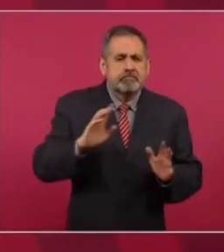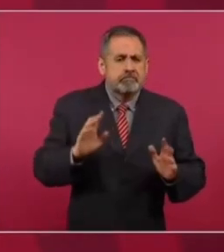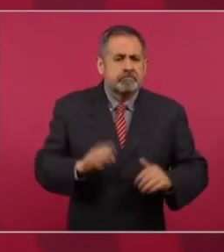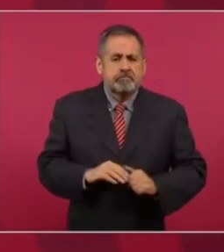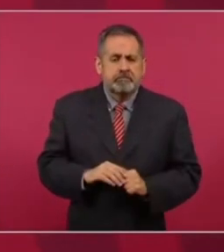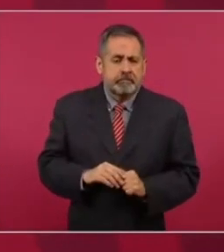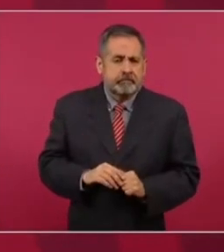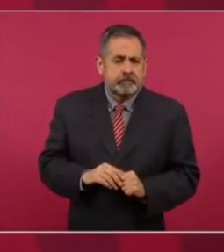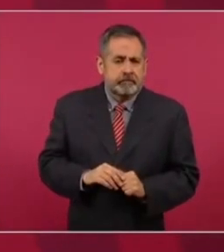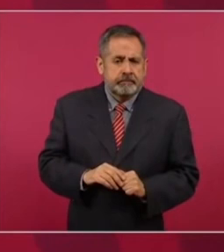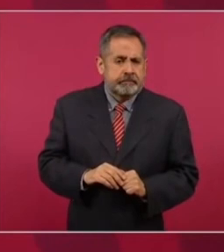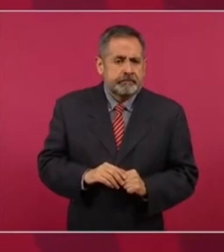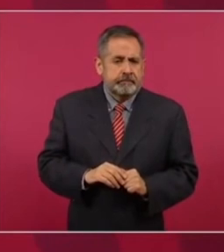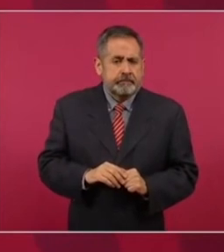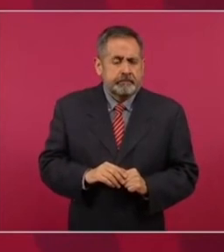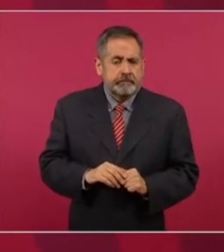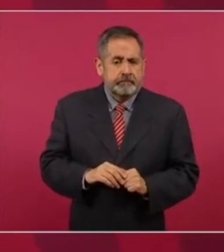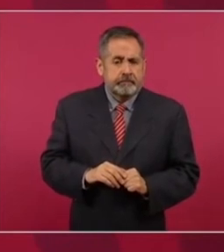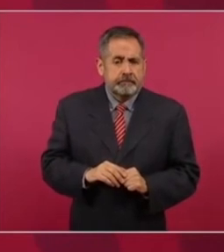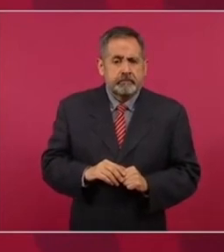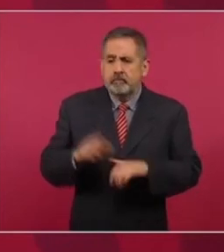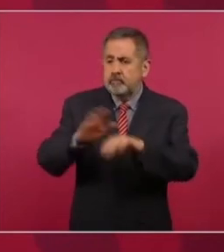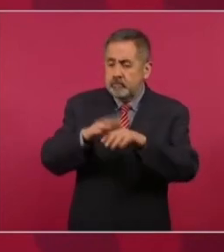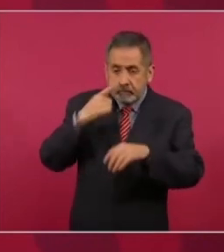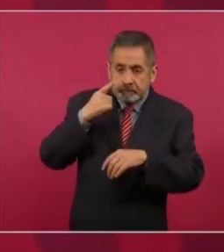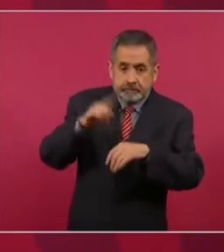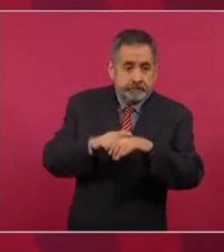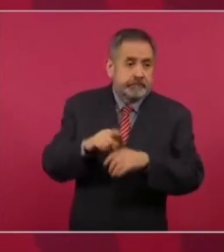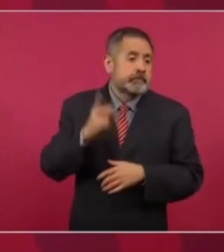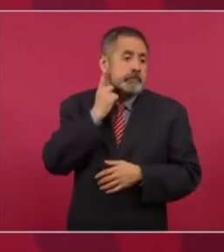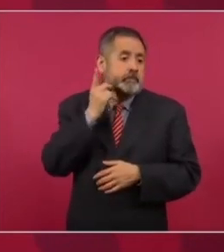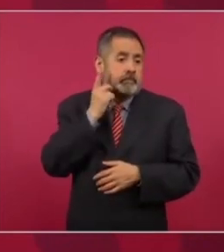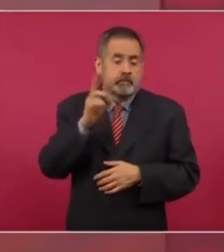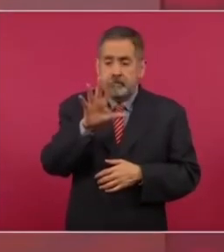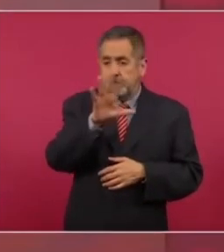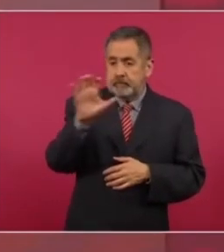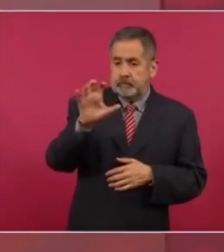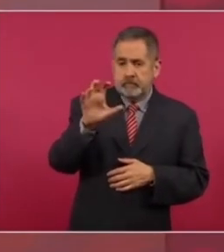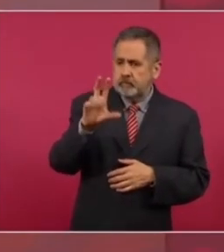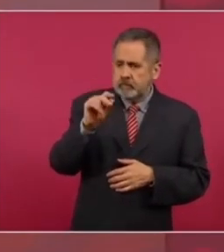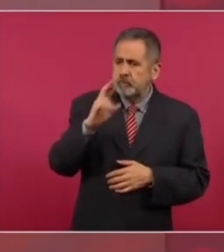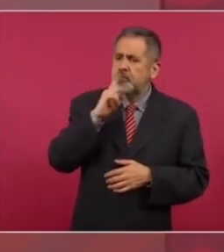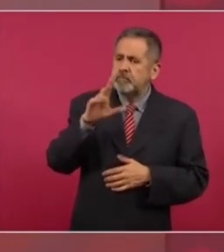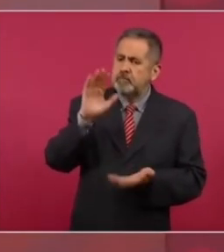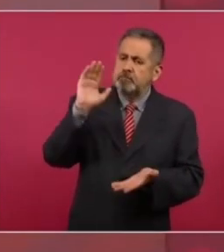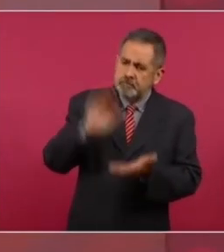que ya no van a haber 500 sino 300 diputados